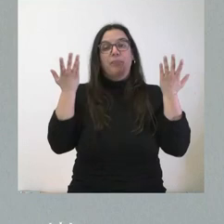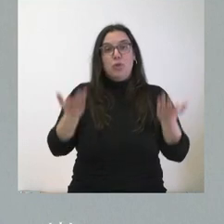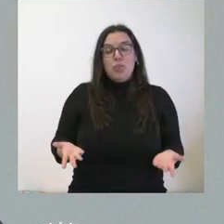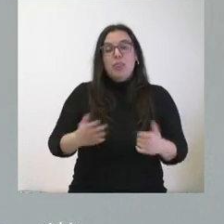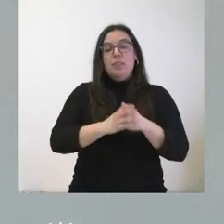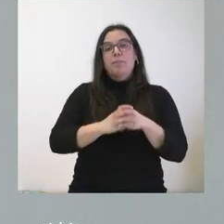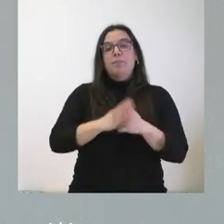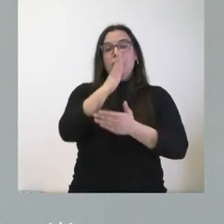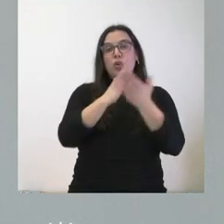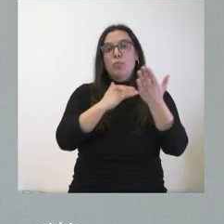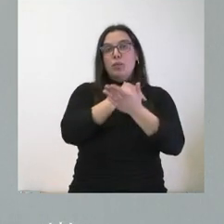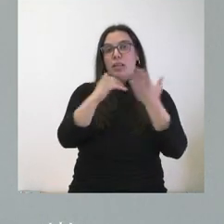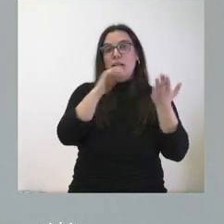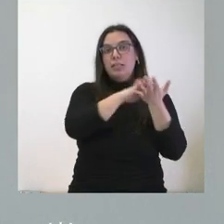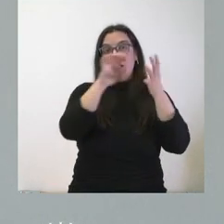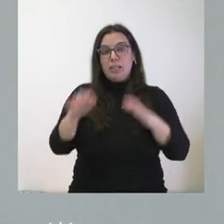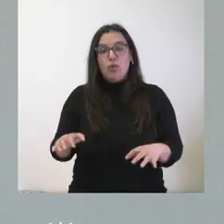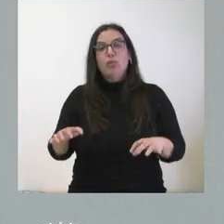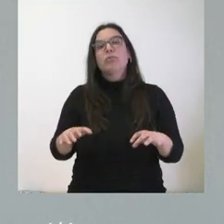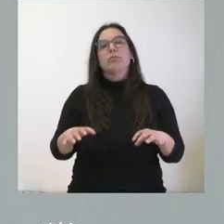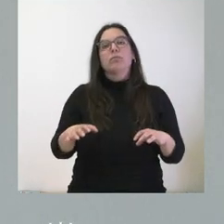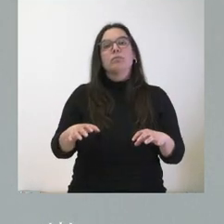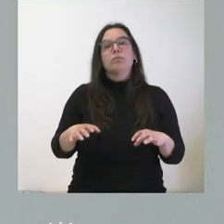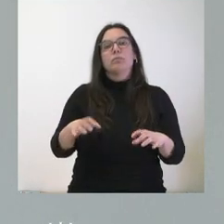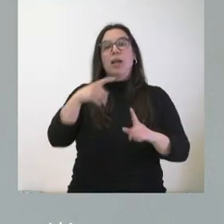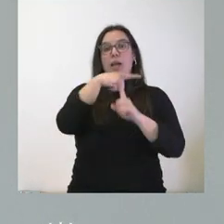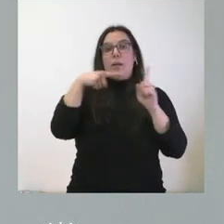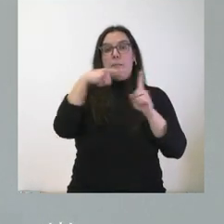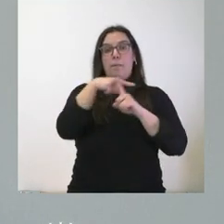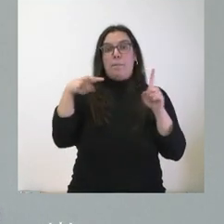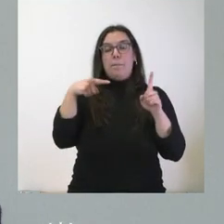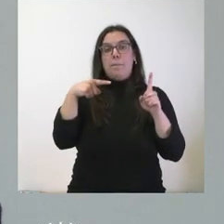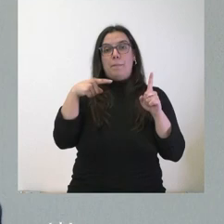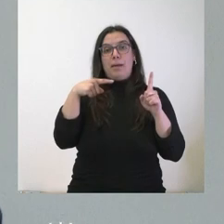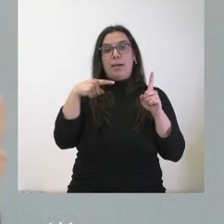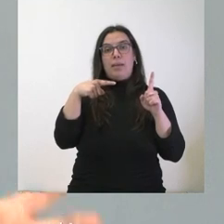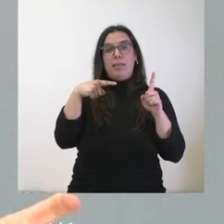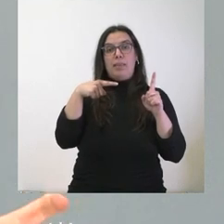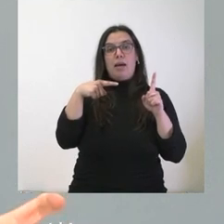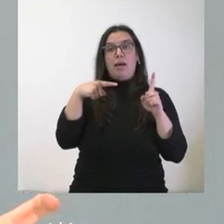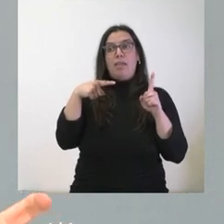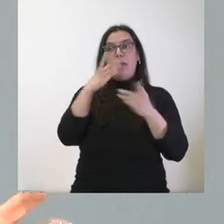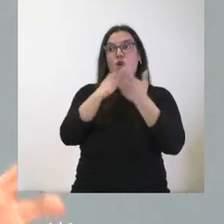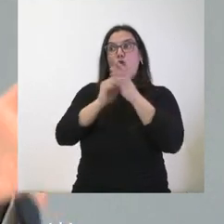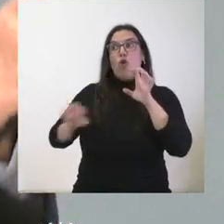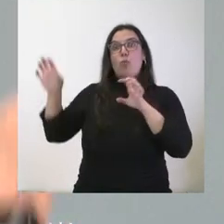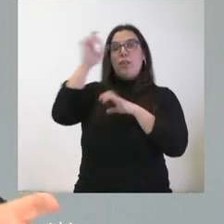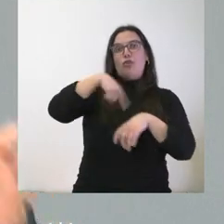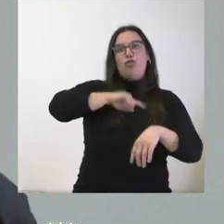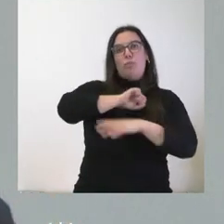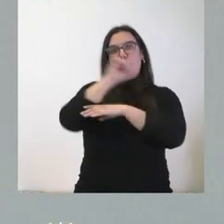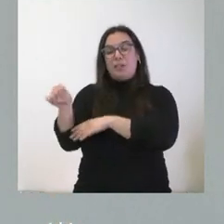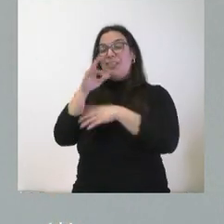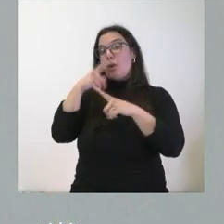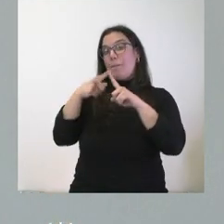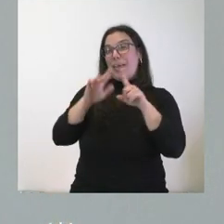la comunidad autónoma de Castilla y León supera la media de la cantidad del conjunto de las comunidades autónomas de España. Hoy en día, la media de